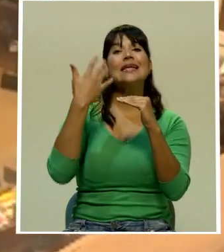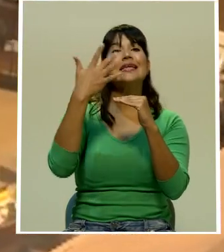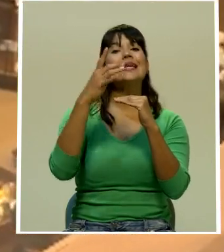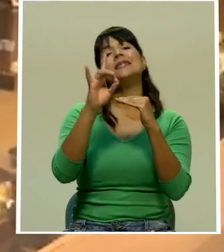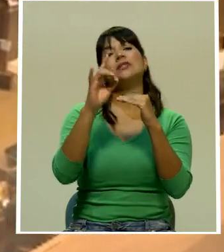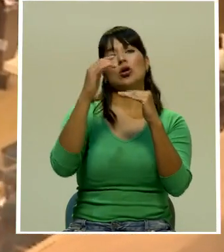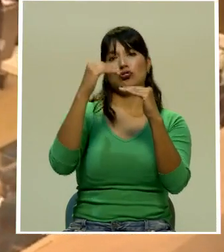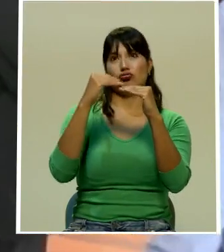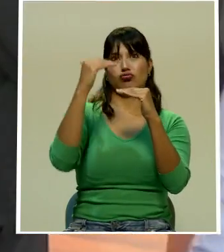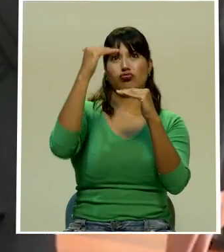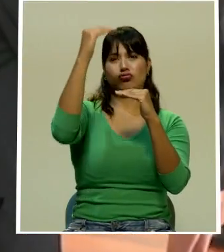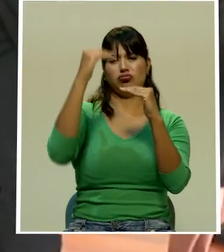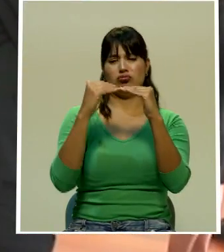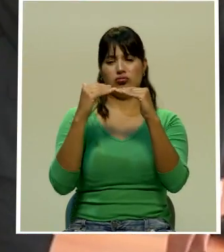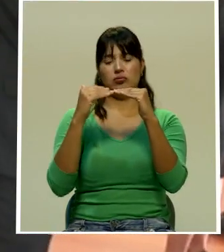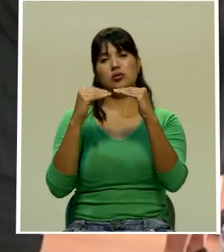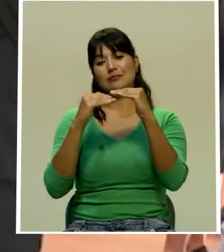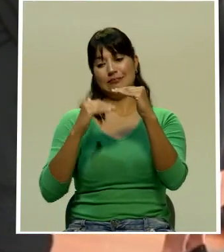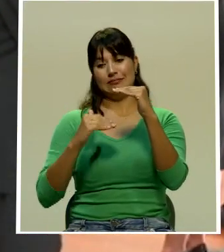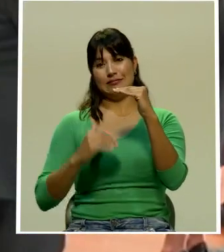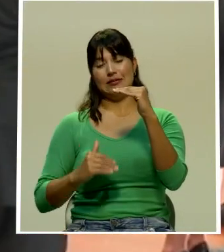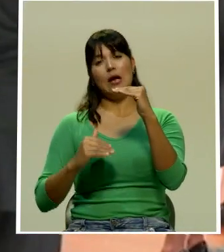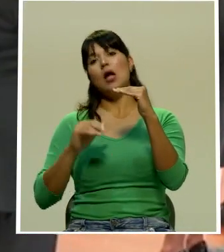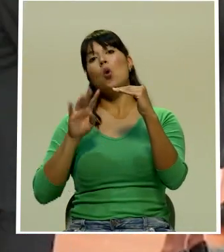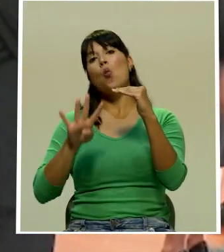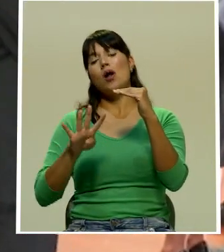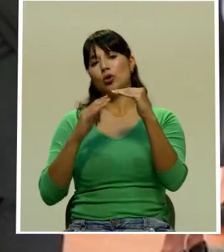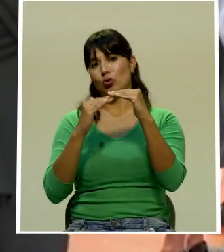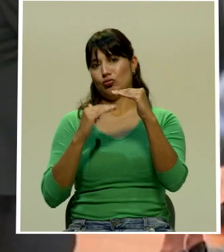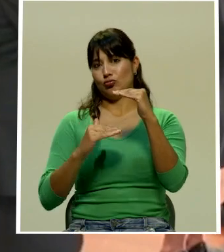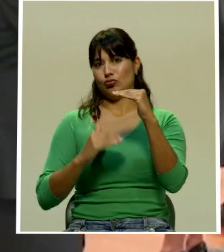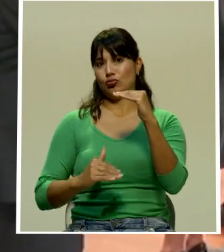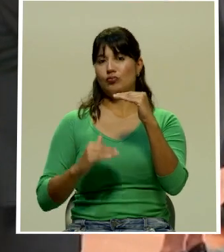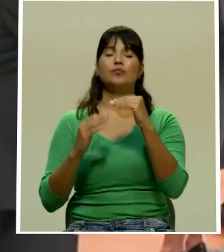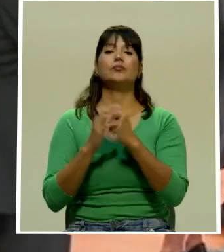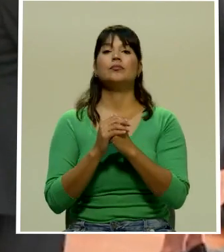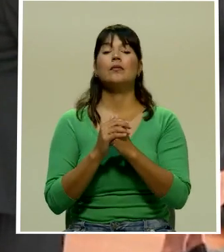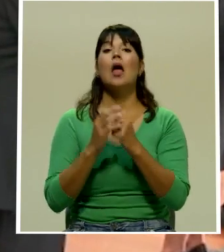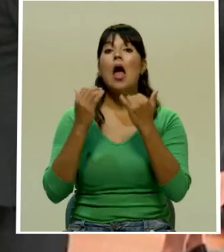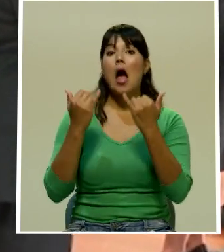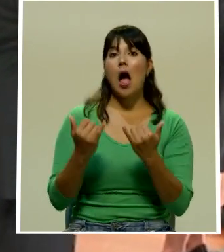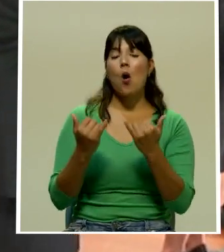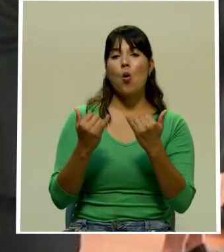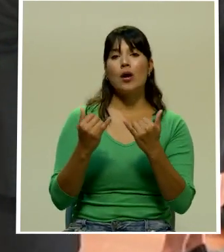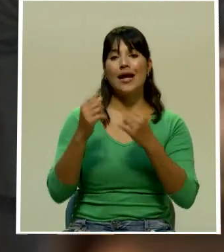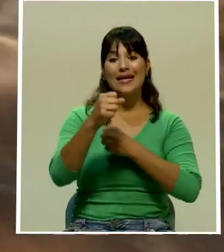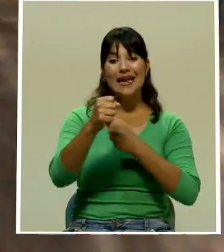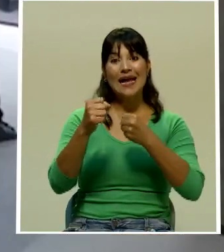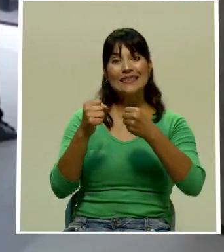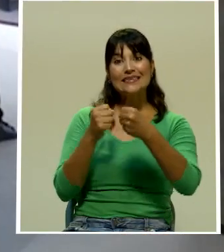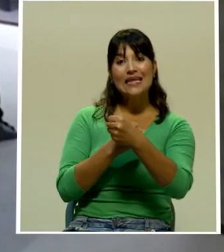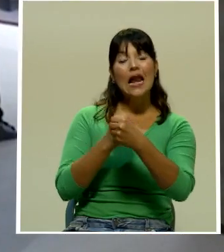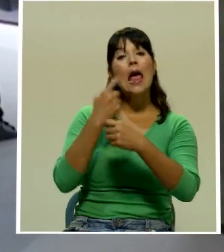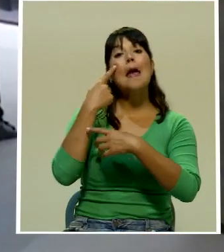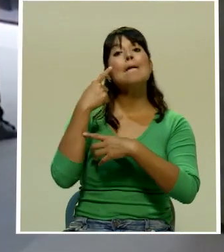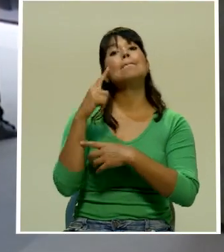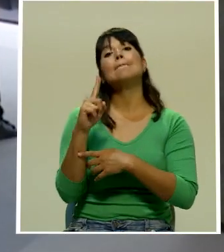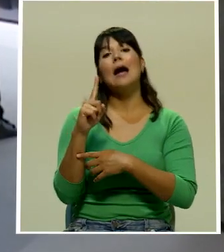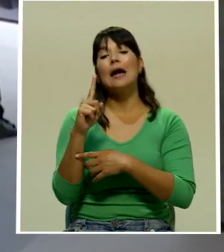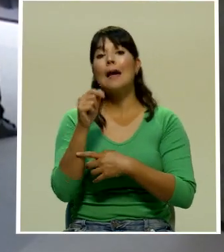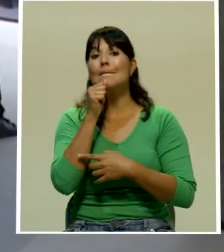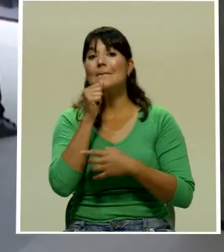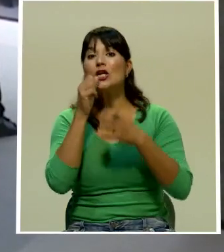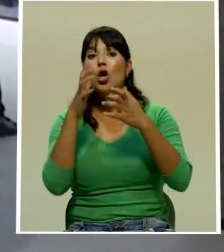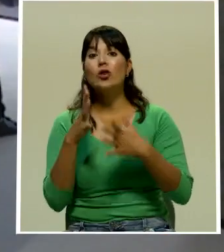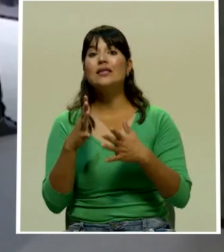confusión entre las personas que lo visitan y hasta en los diputados la sala de prensa está a un nivel más arriba del plenario lo cual